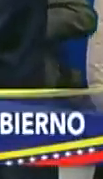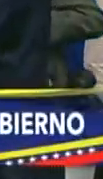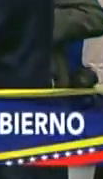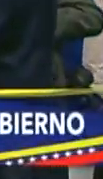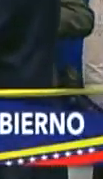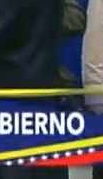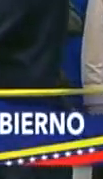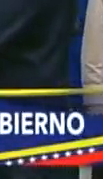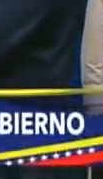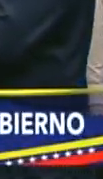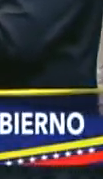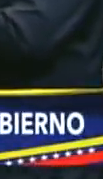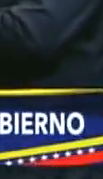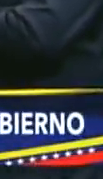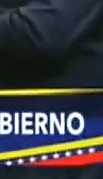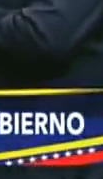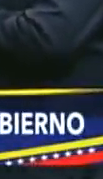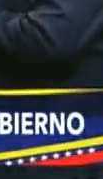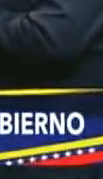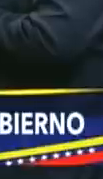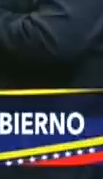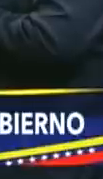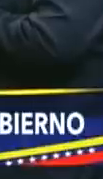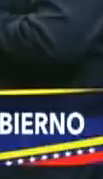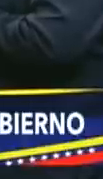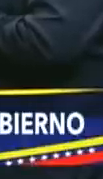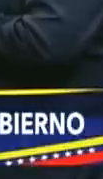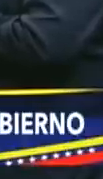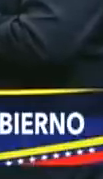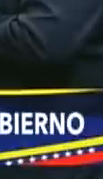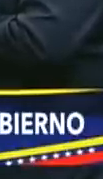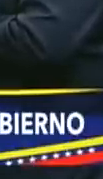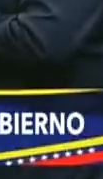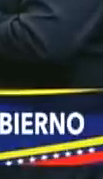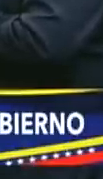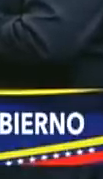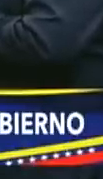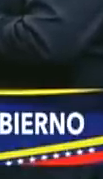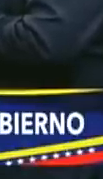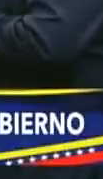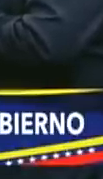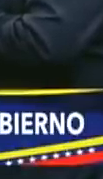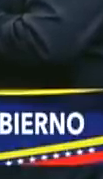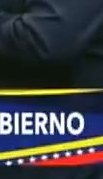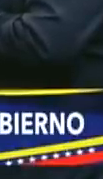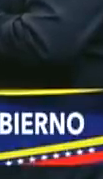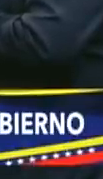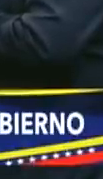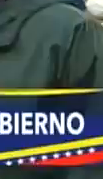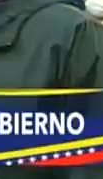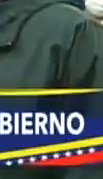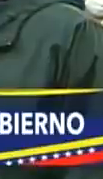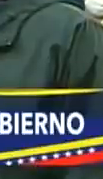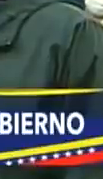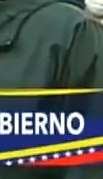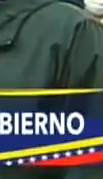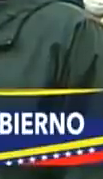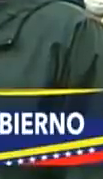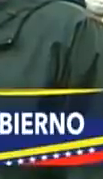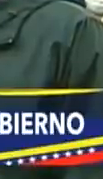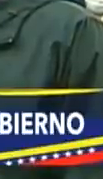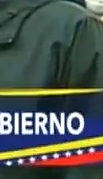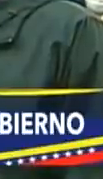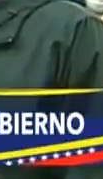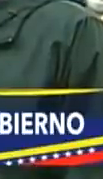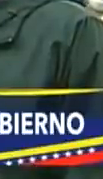al presidente Nicolás Maduro acompañado de la primera combatiente y diputada de la Asamblea Nacional, doctora Cilia Flores de Maduro. Saluda al gobernador del estado